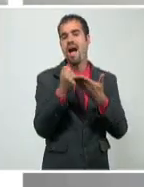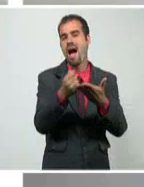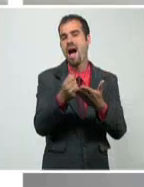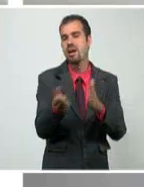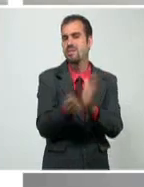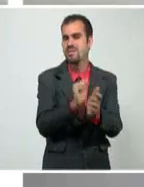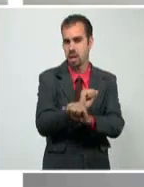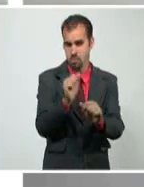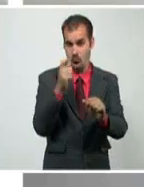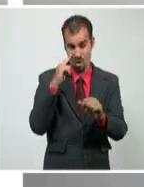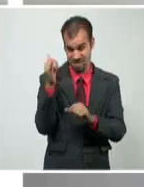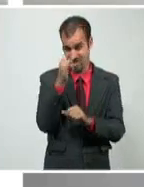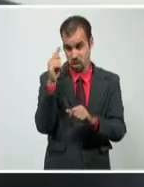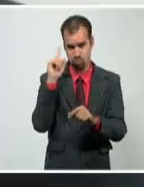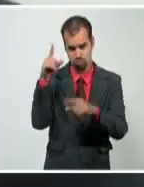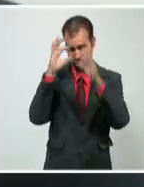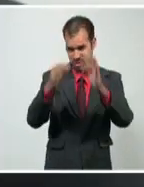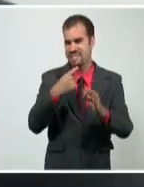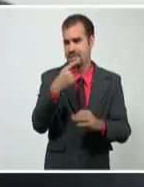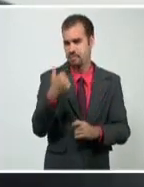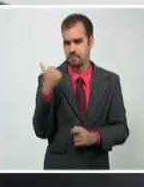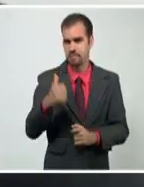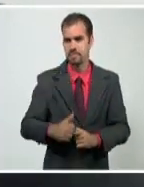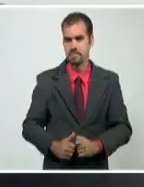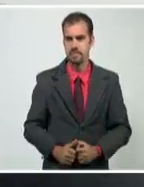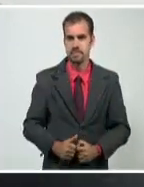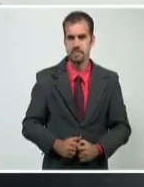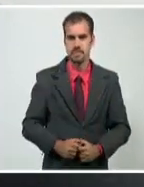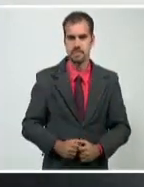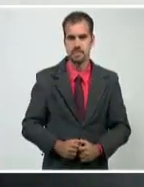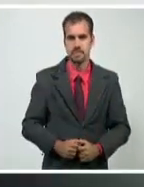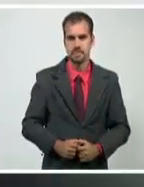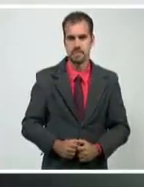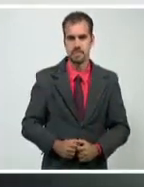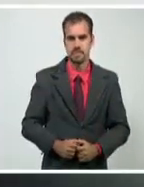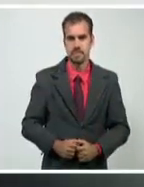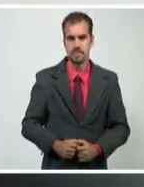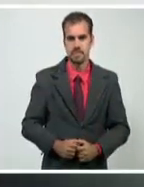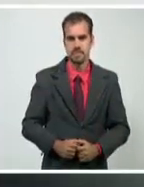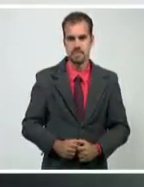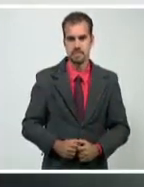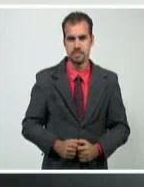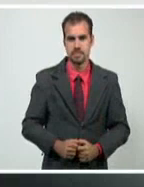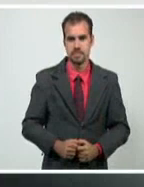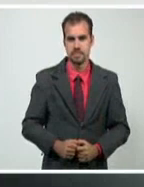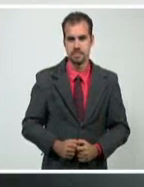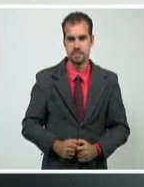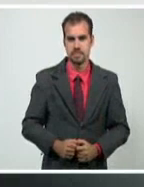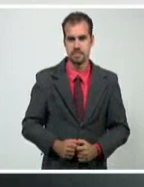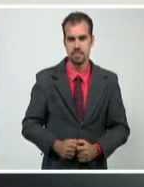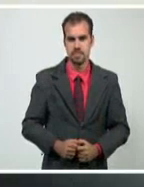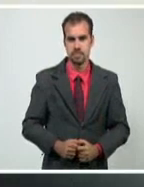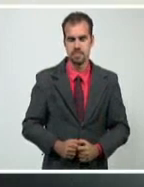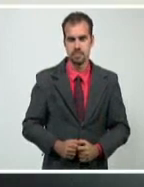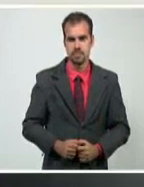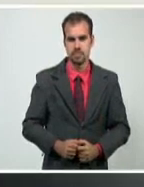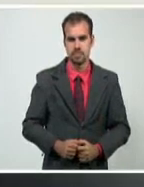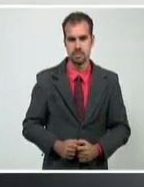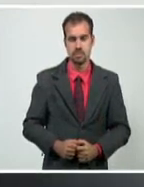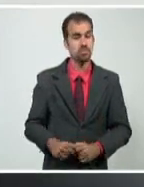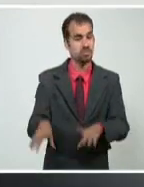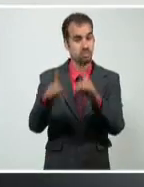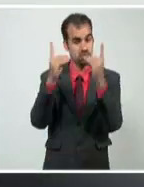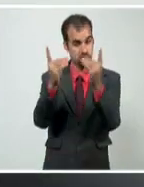vamos a ver el video donde él lo afirma, no solo el tuit, por favor. Acertada la decisión del Departamento de Estado de